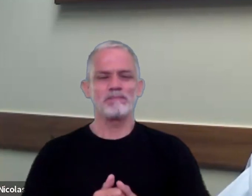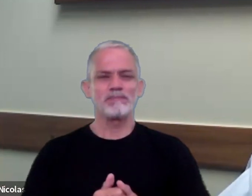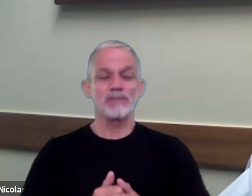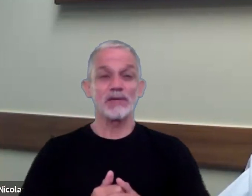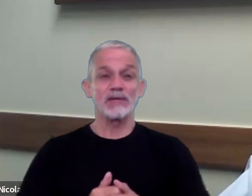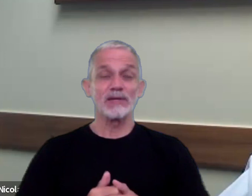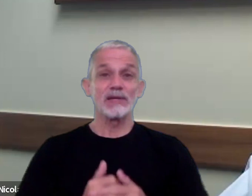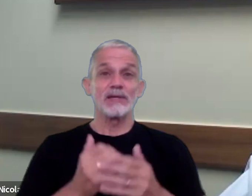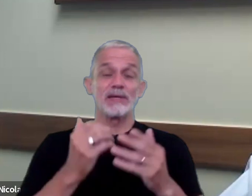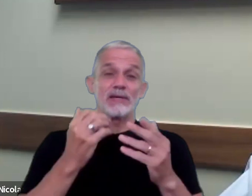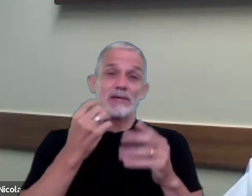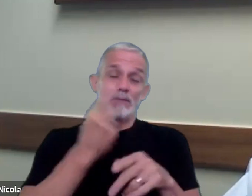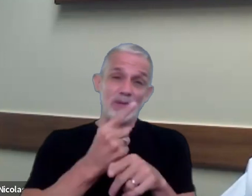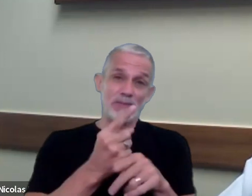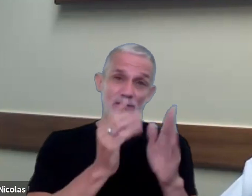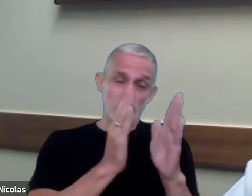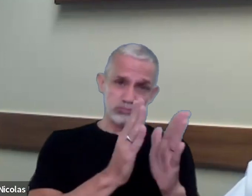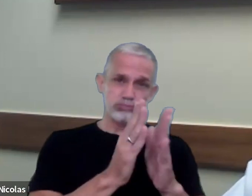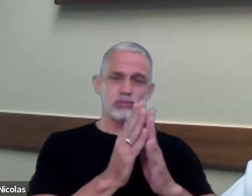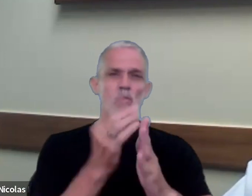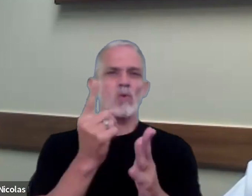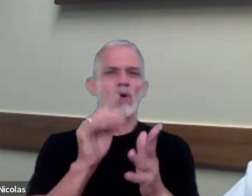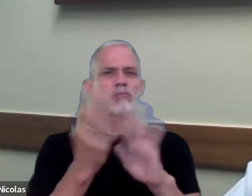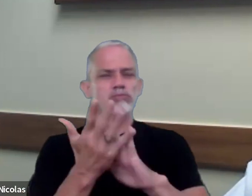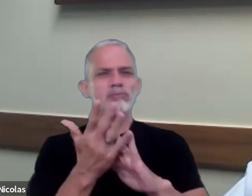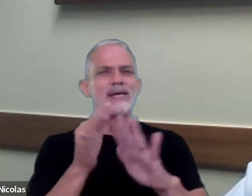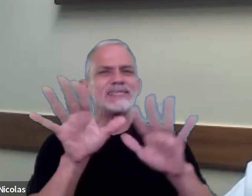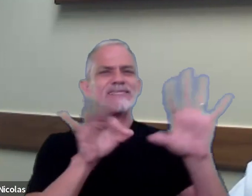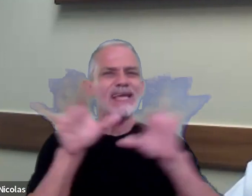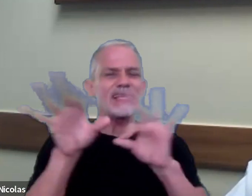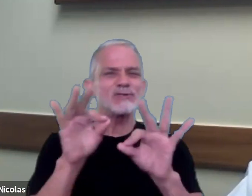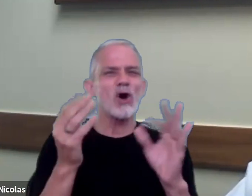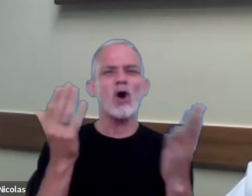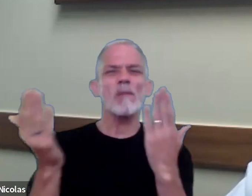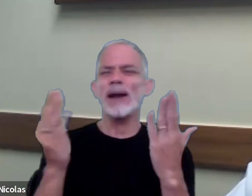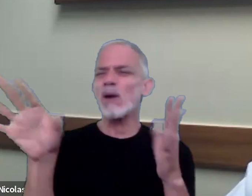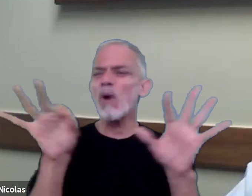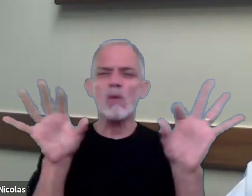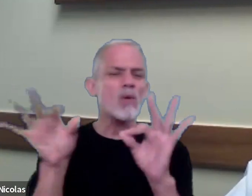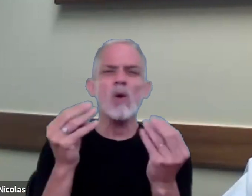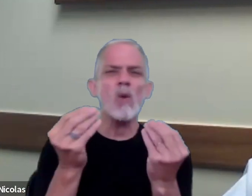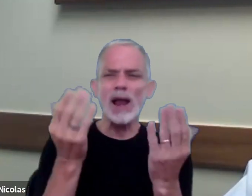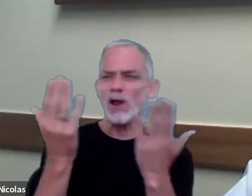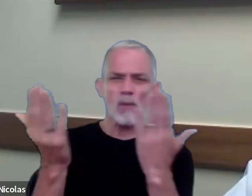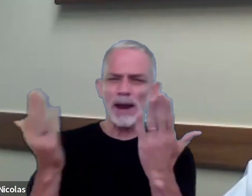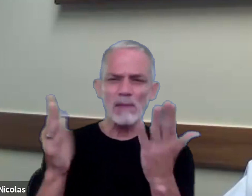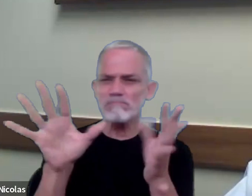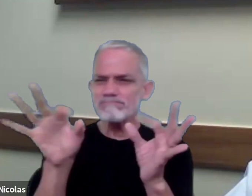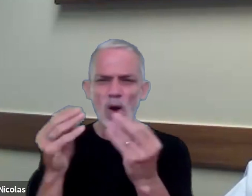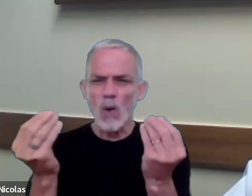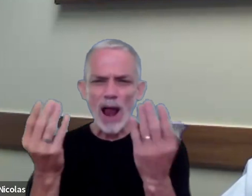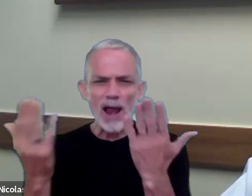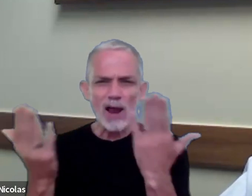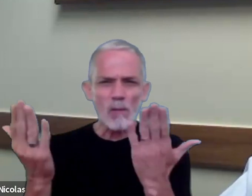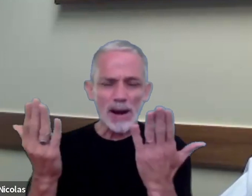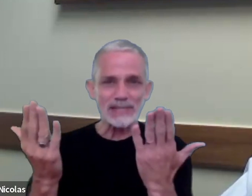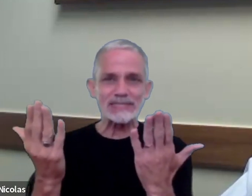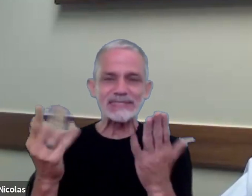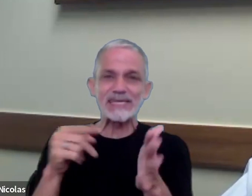por un lado un aspecto es la selección del comparable o de los comparables y en ese punto